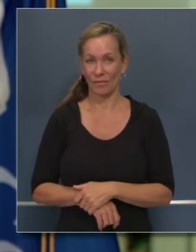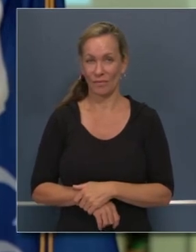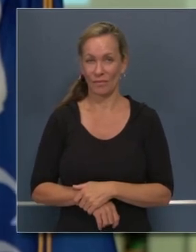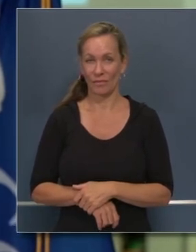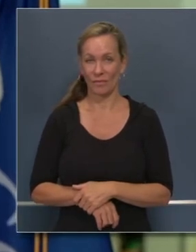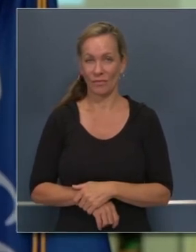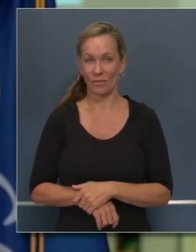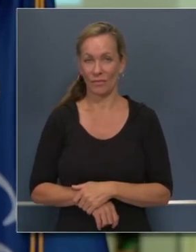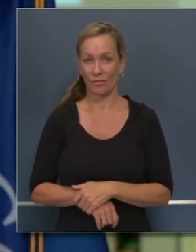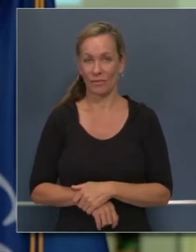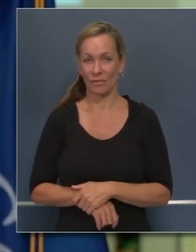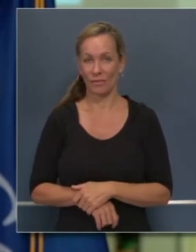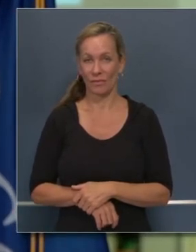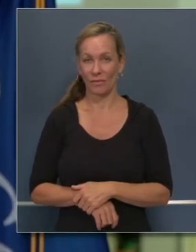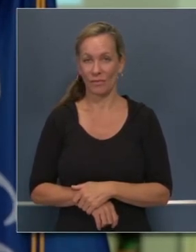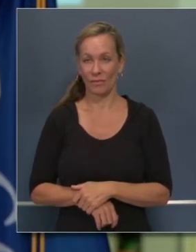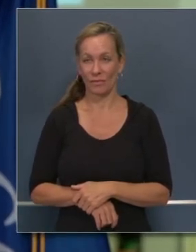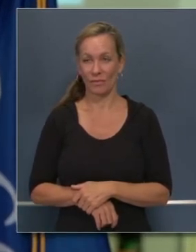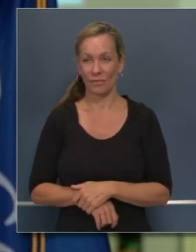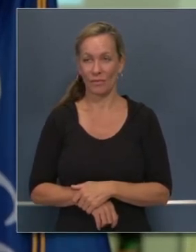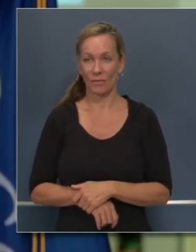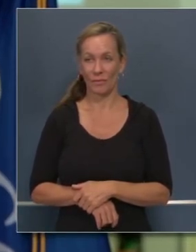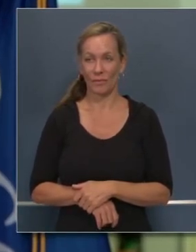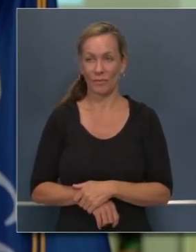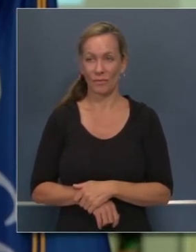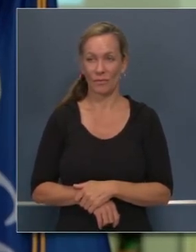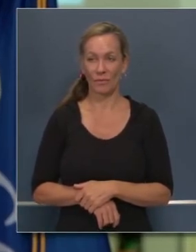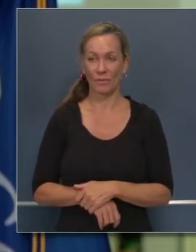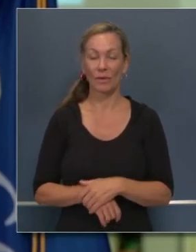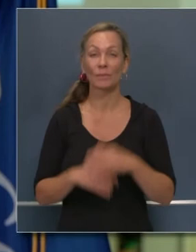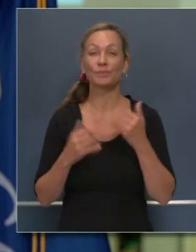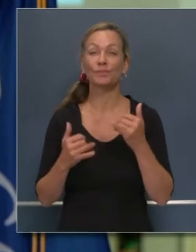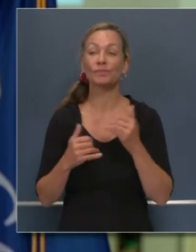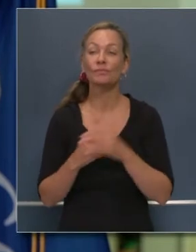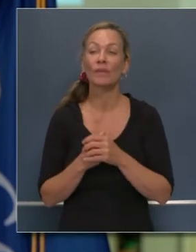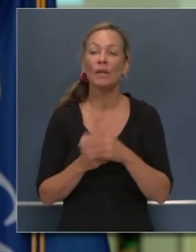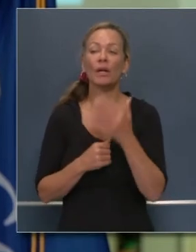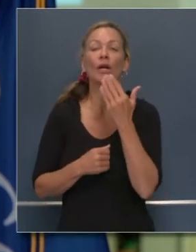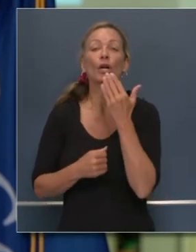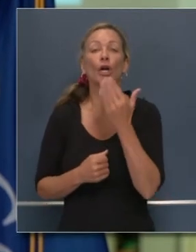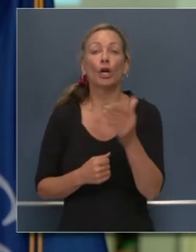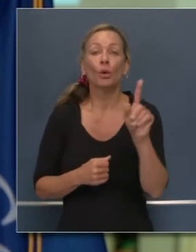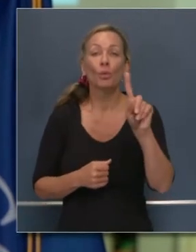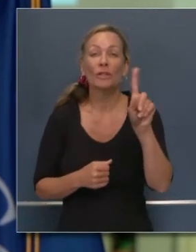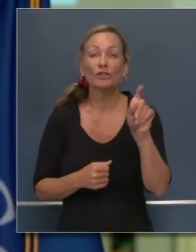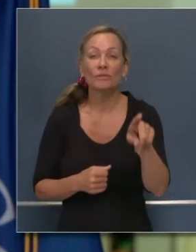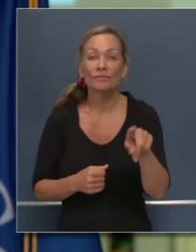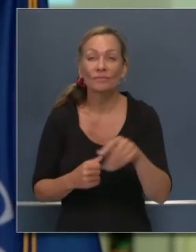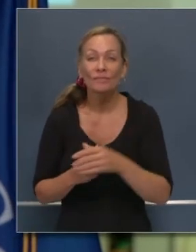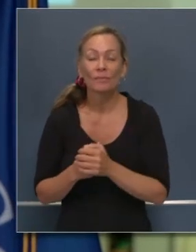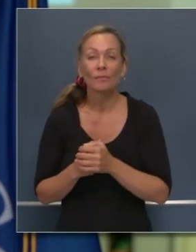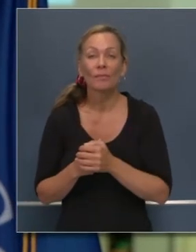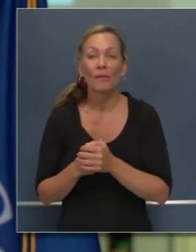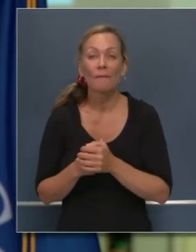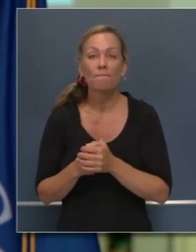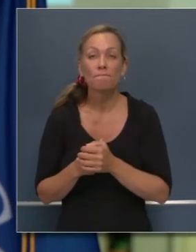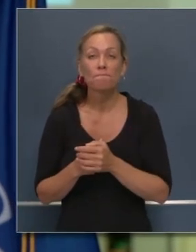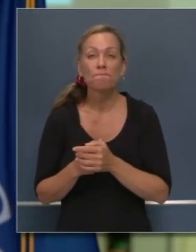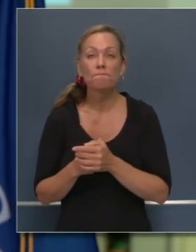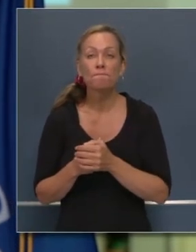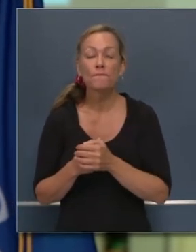Gracias, gobernador. Gracias por esa pregunta, que es excelente pregunta. Ciertamente estamos ahora en una